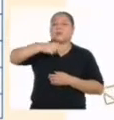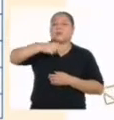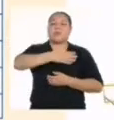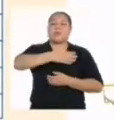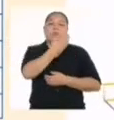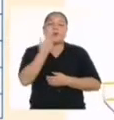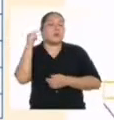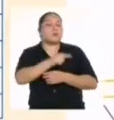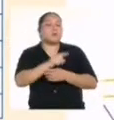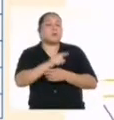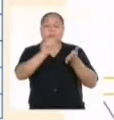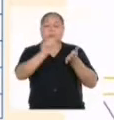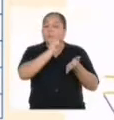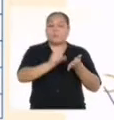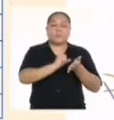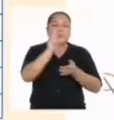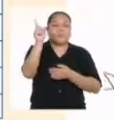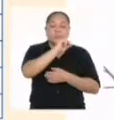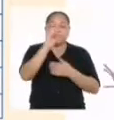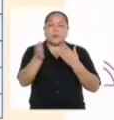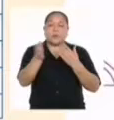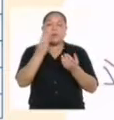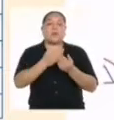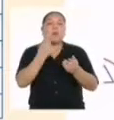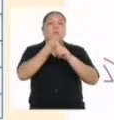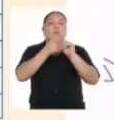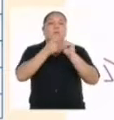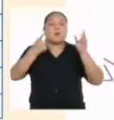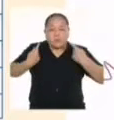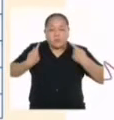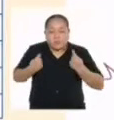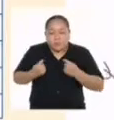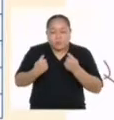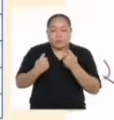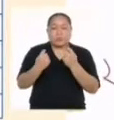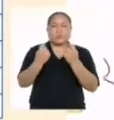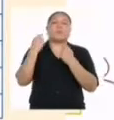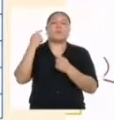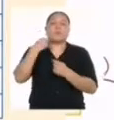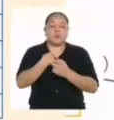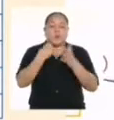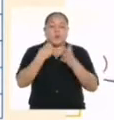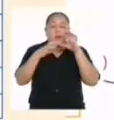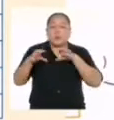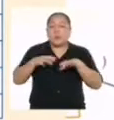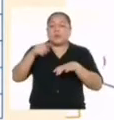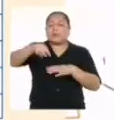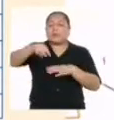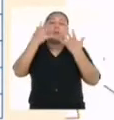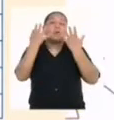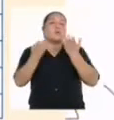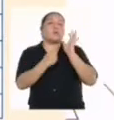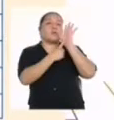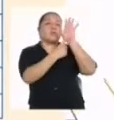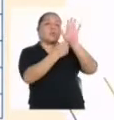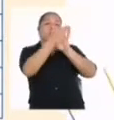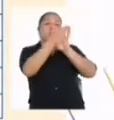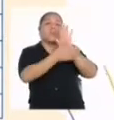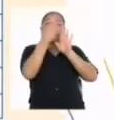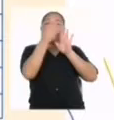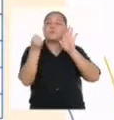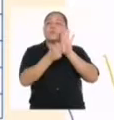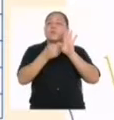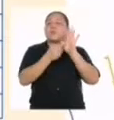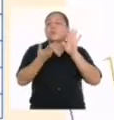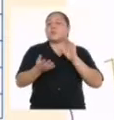este arte no es nada sencillo Sin embargo, por todo el esfuerzo y perseverancia que me demanda Quisiera darme a conocer con esta